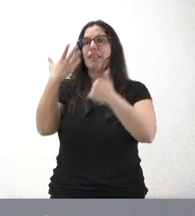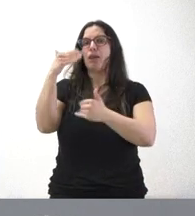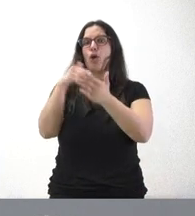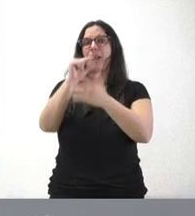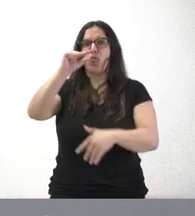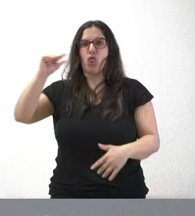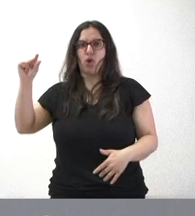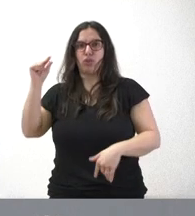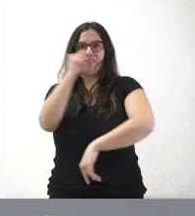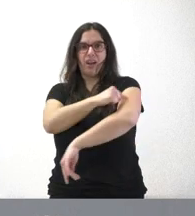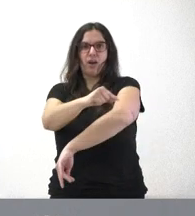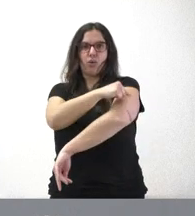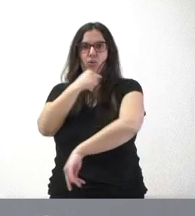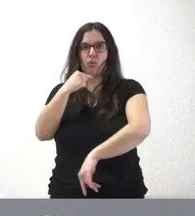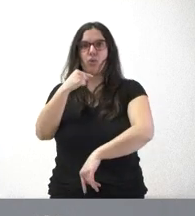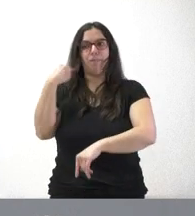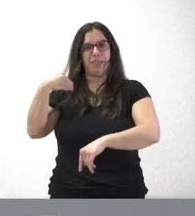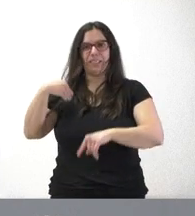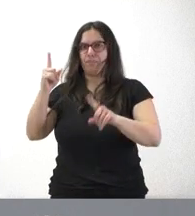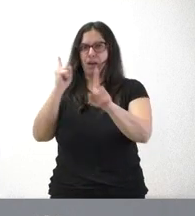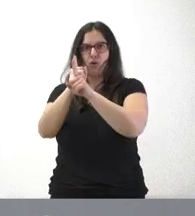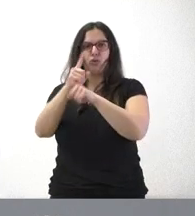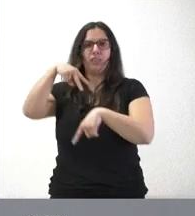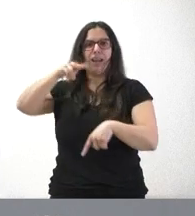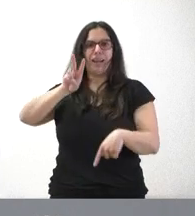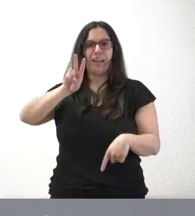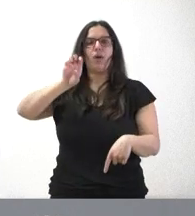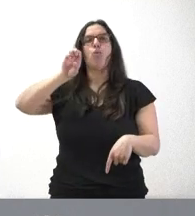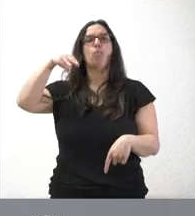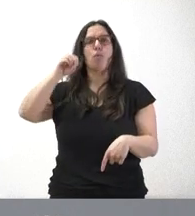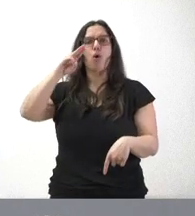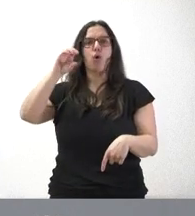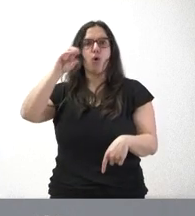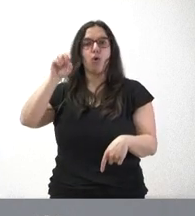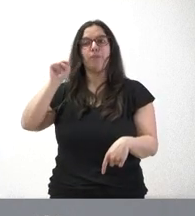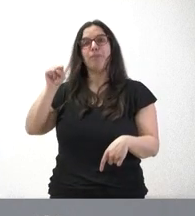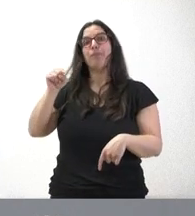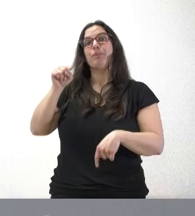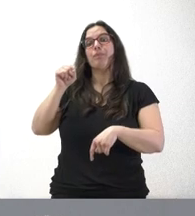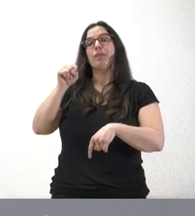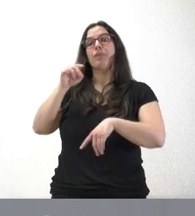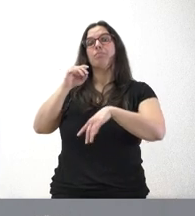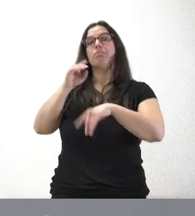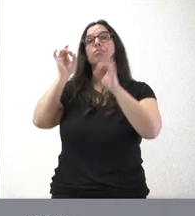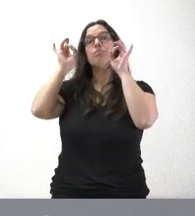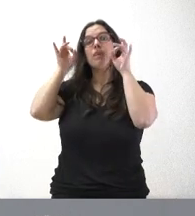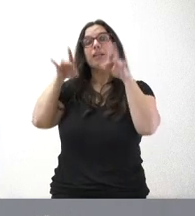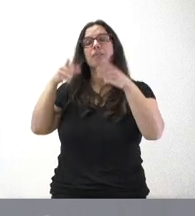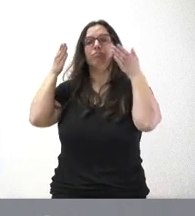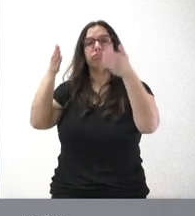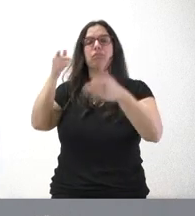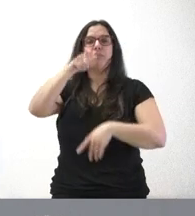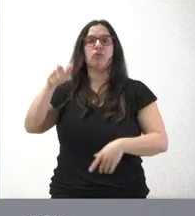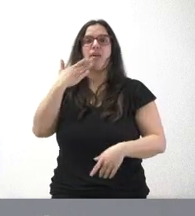dosis de la vacuna antineumocócica conjugada 20 valente, que se va a administrar a las personas de más de 65 años.